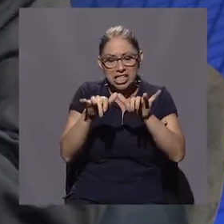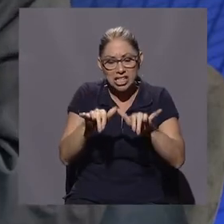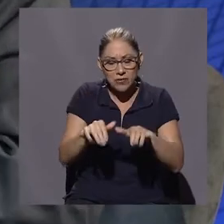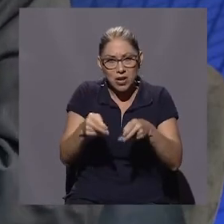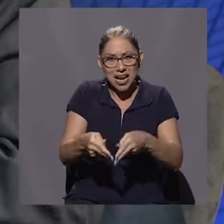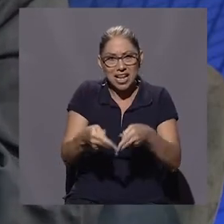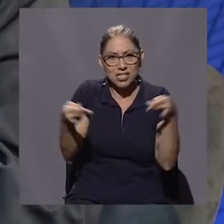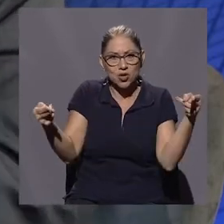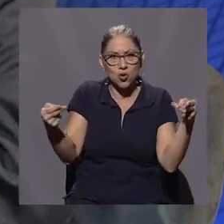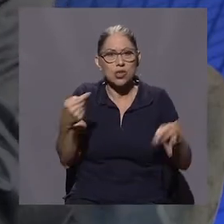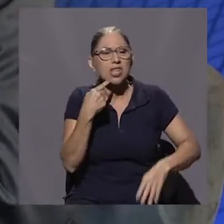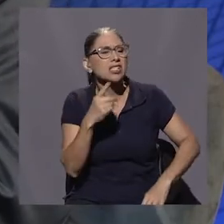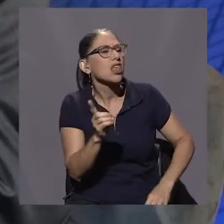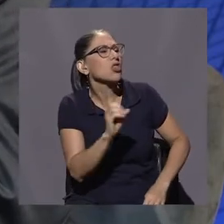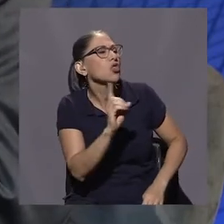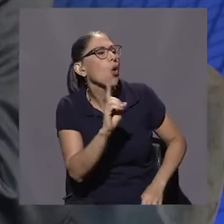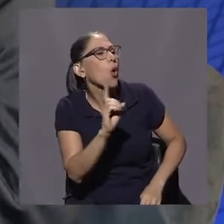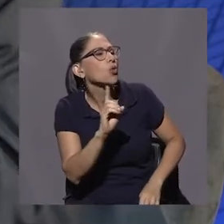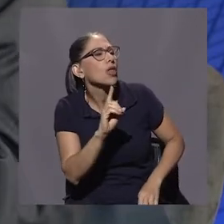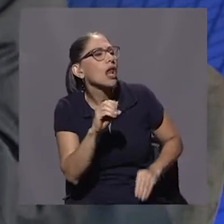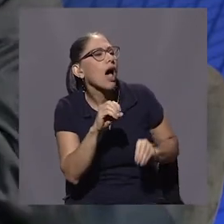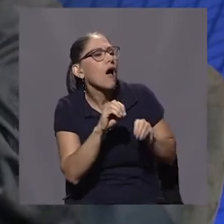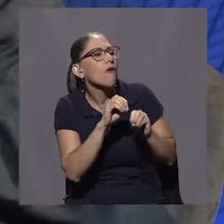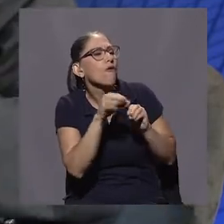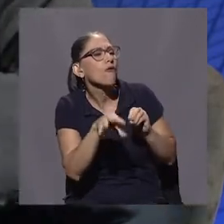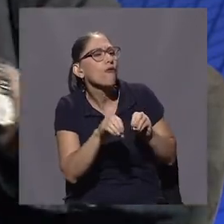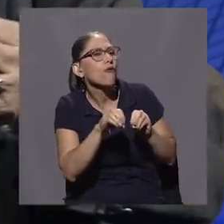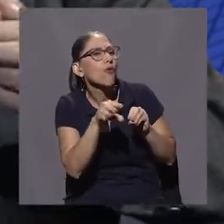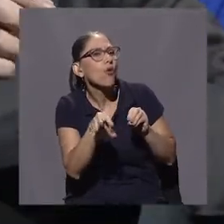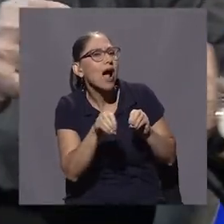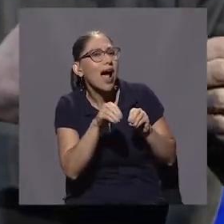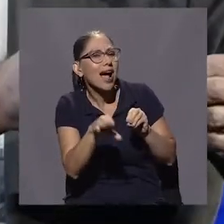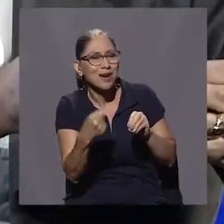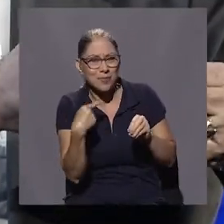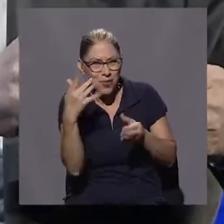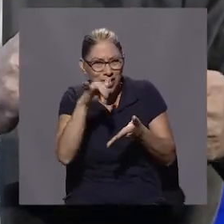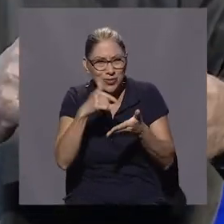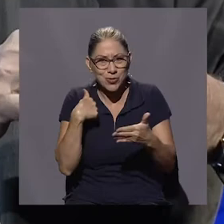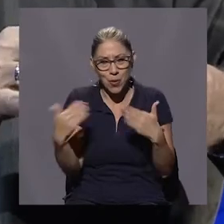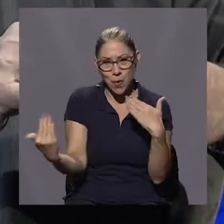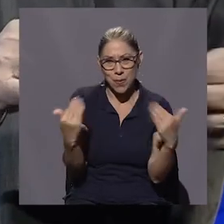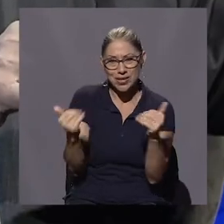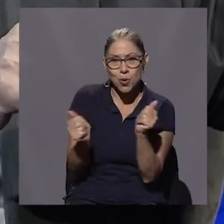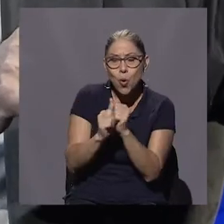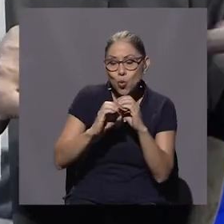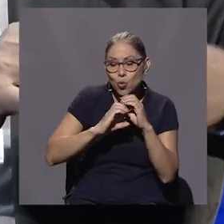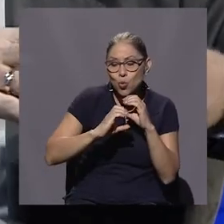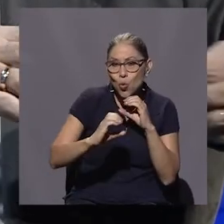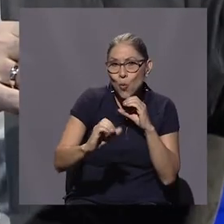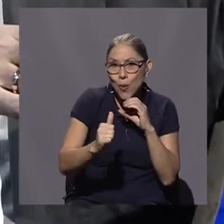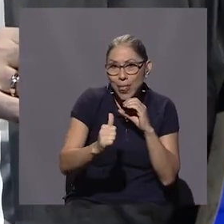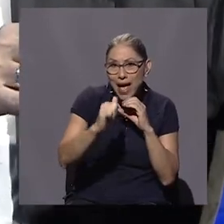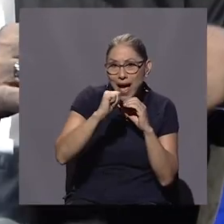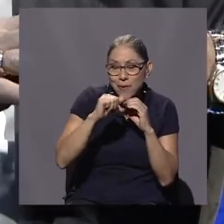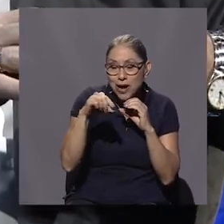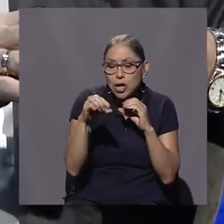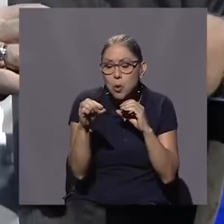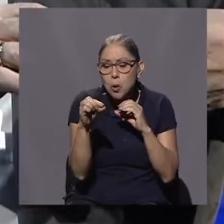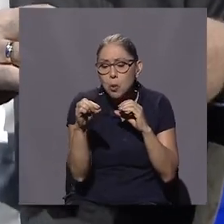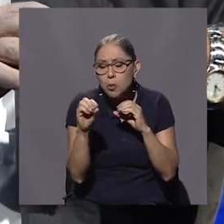Entonces, por eso yo hablo de la fuga en el tubo madre. ¿Por qué la fuga no es tanto en la entrada